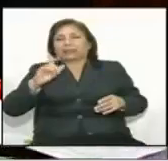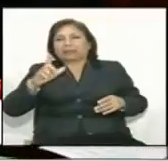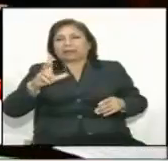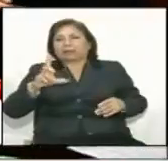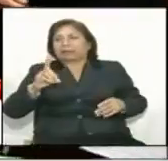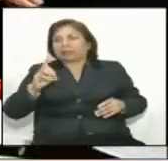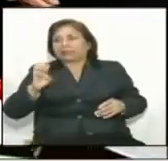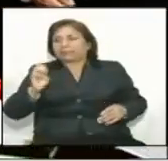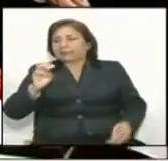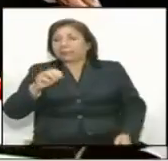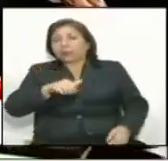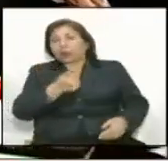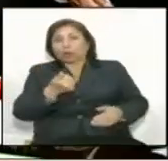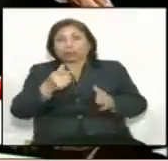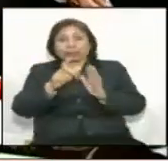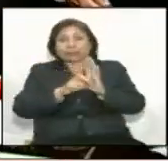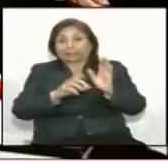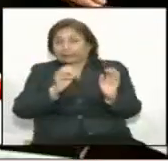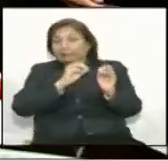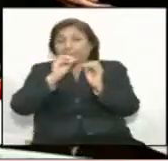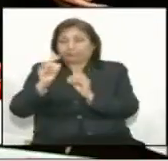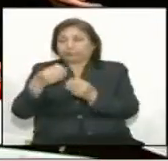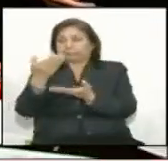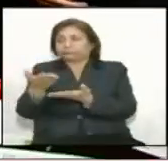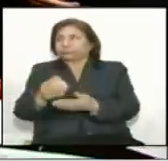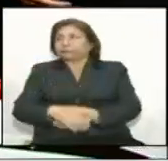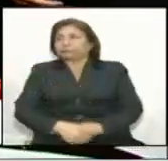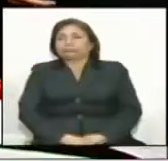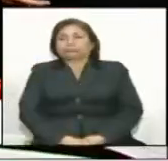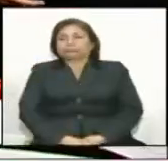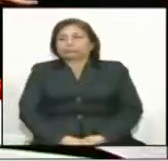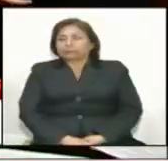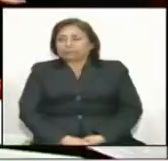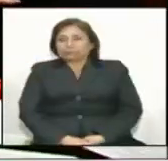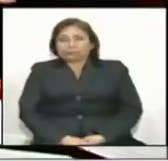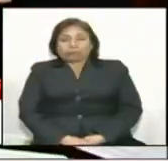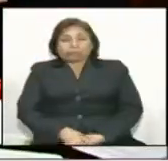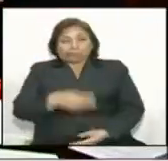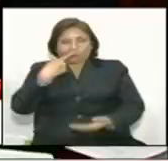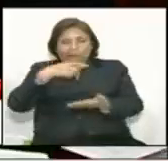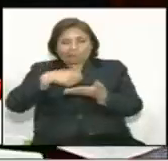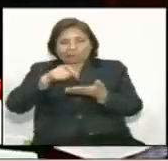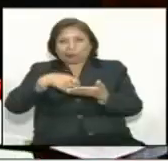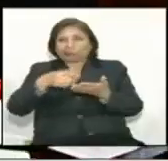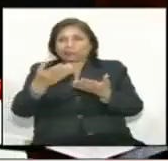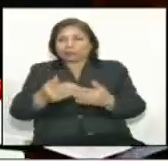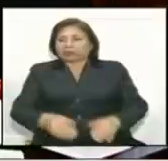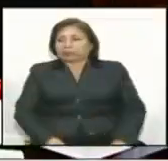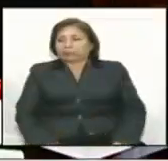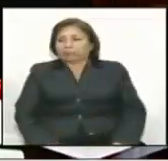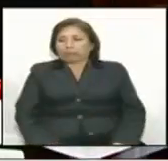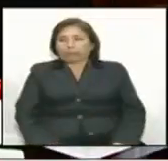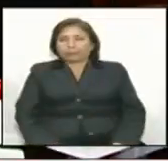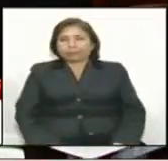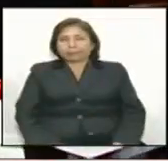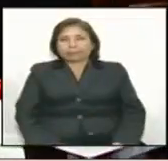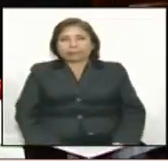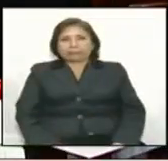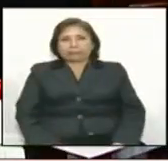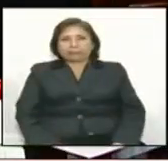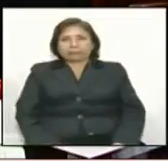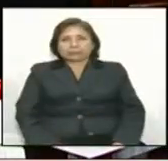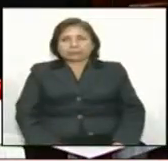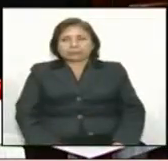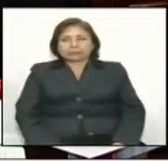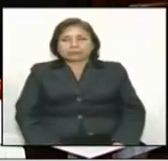¿La bancada de Acción Popular cree que hacía hacerse cuenta en todo más Acción Popular que se ha dando una segunda lista? Están en su derecho, están en su derecho,